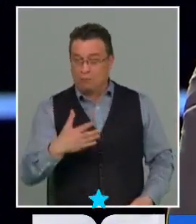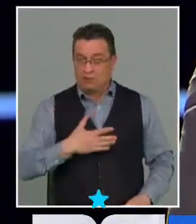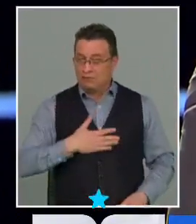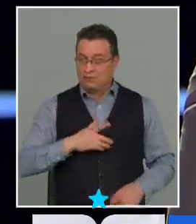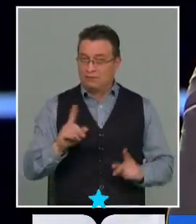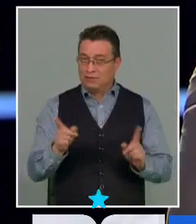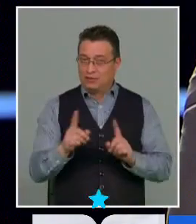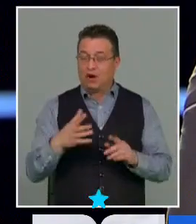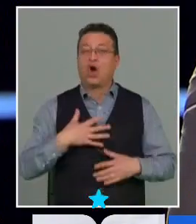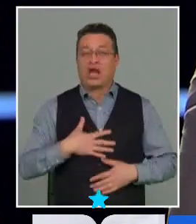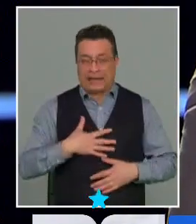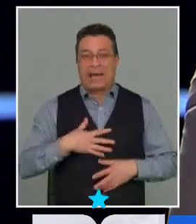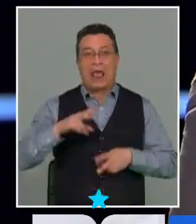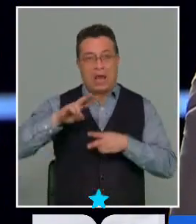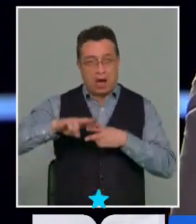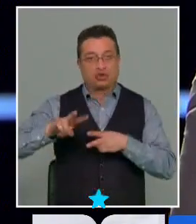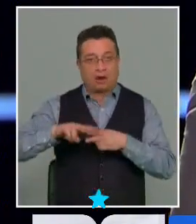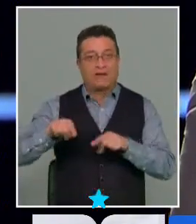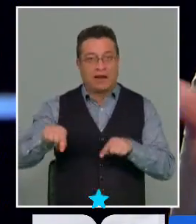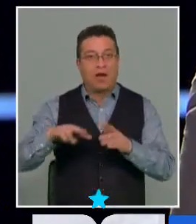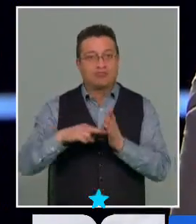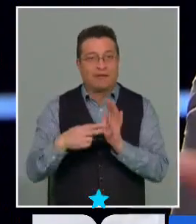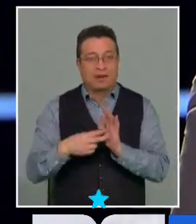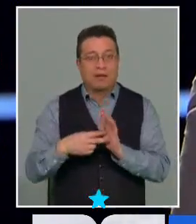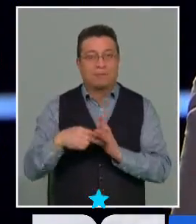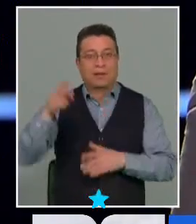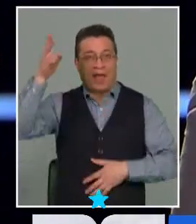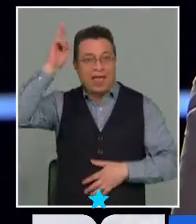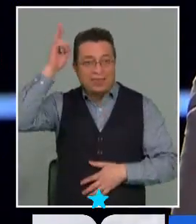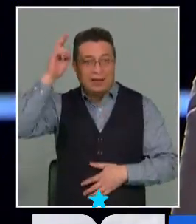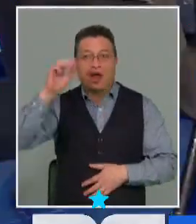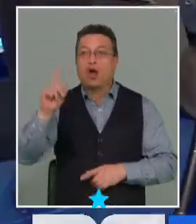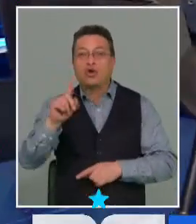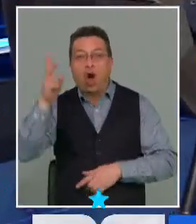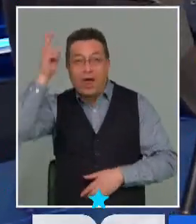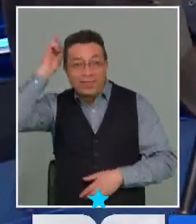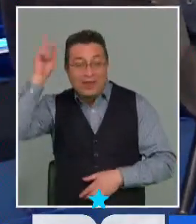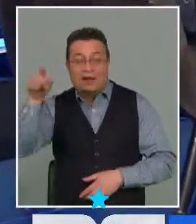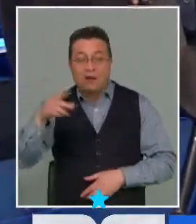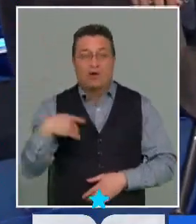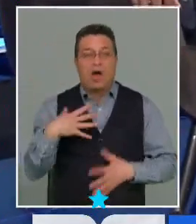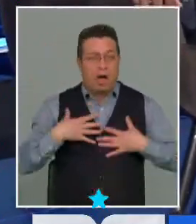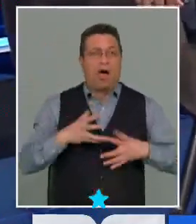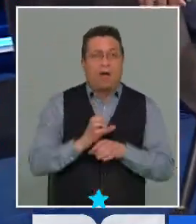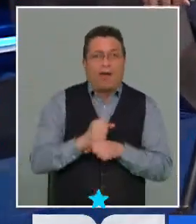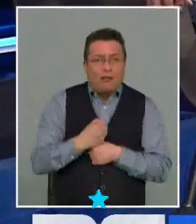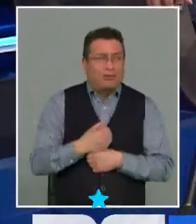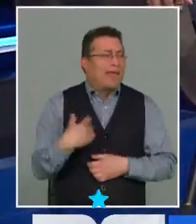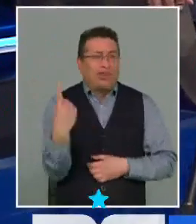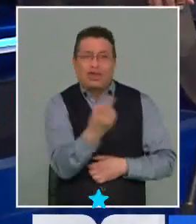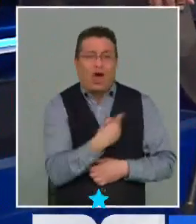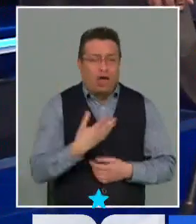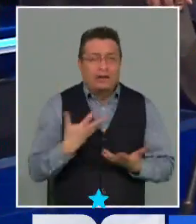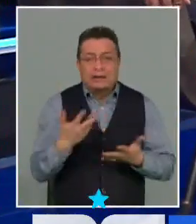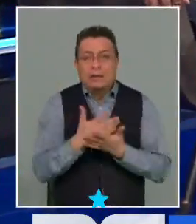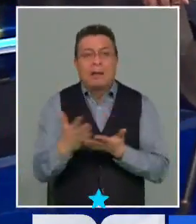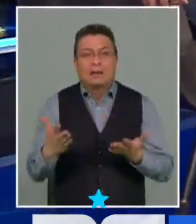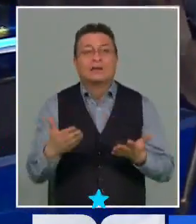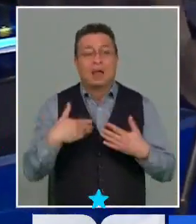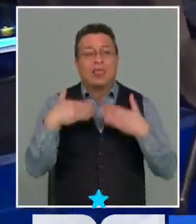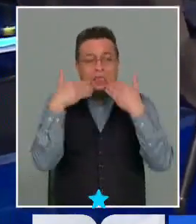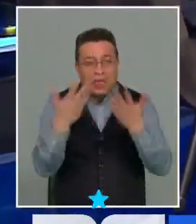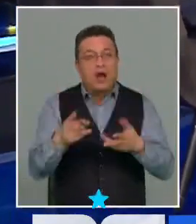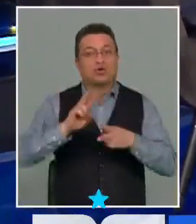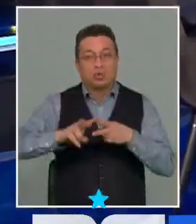me gustaría que se resolviera el punto porque tanto los indígenas como los indígenas estamos angustiados por la situación que estamos viviendo y hay que darle una